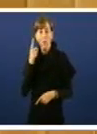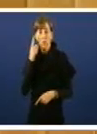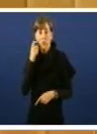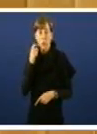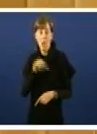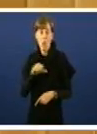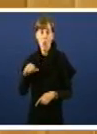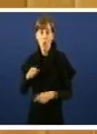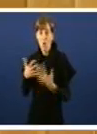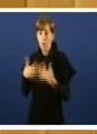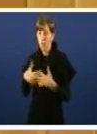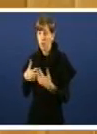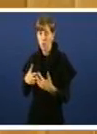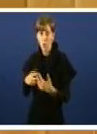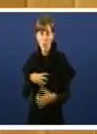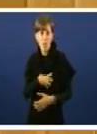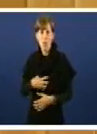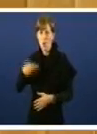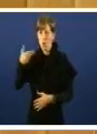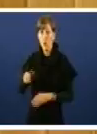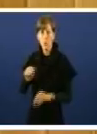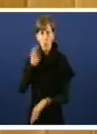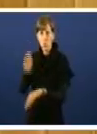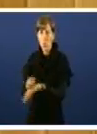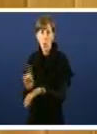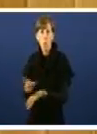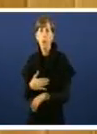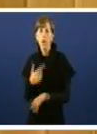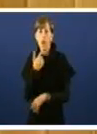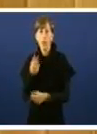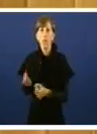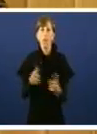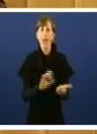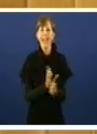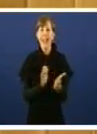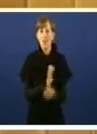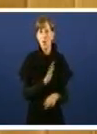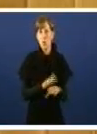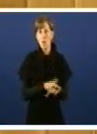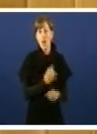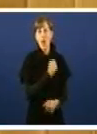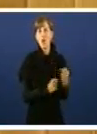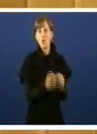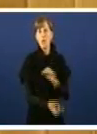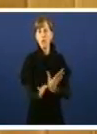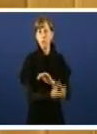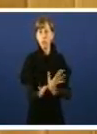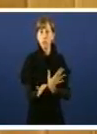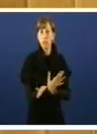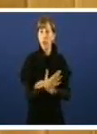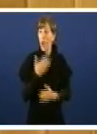función fundamental que é facilitar o crédito que a economía productiva precisa, conviremos en que é necesario